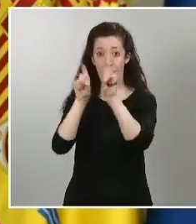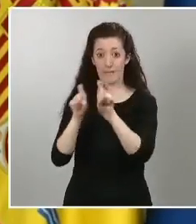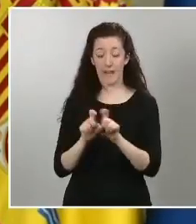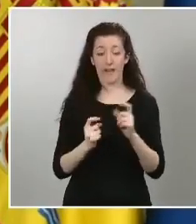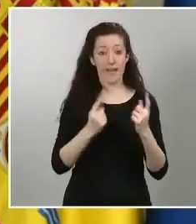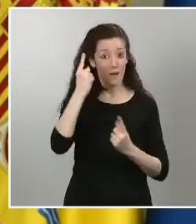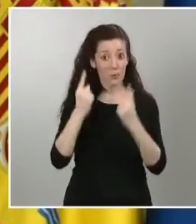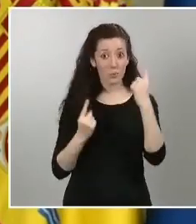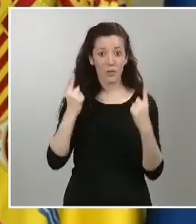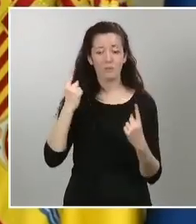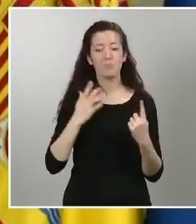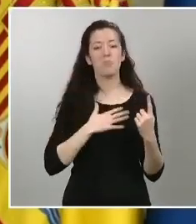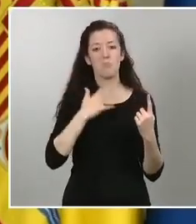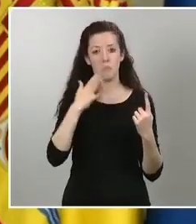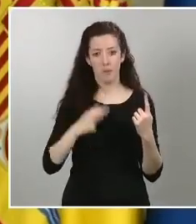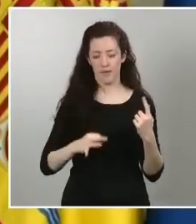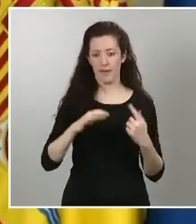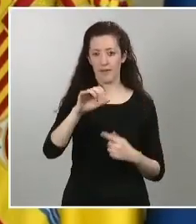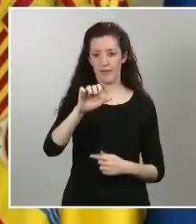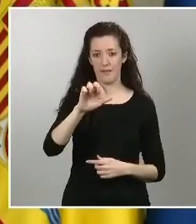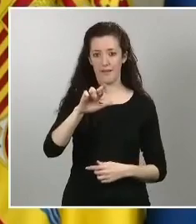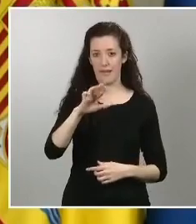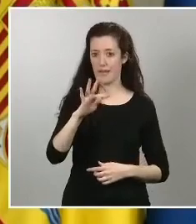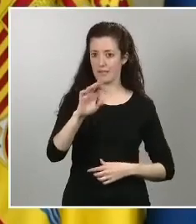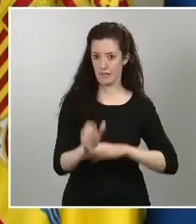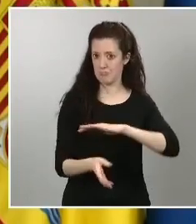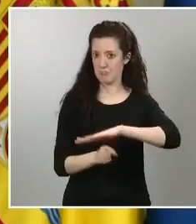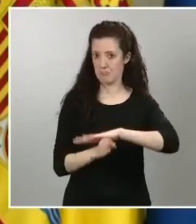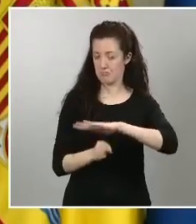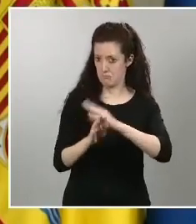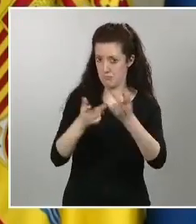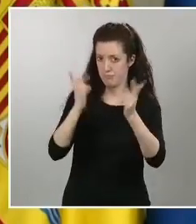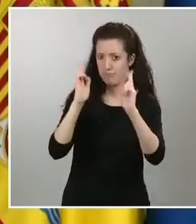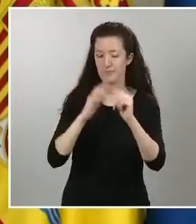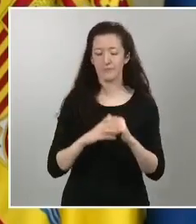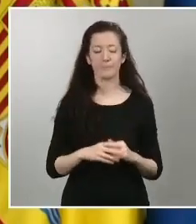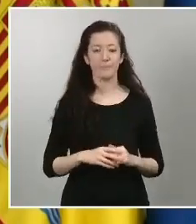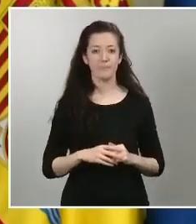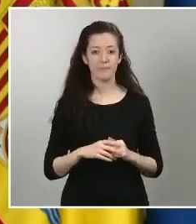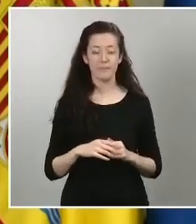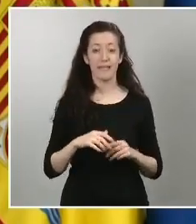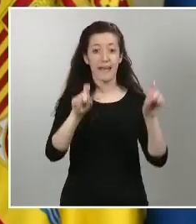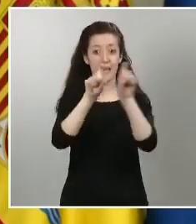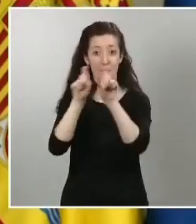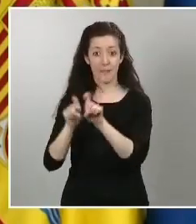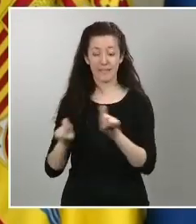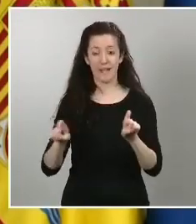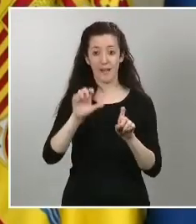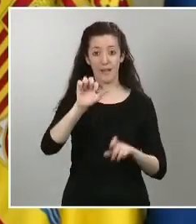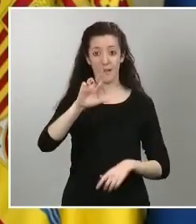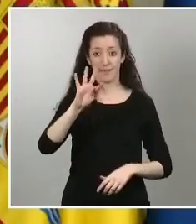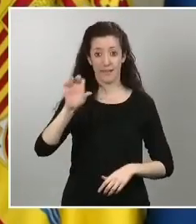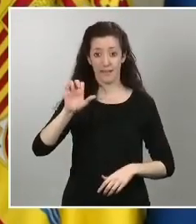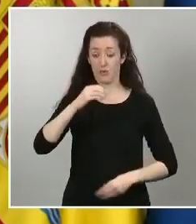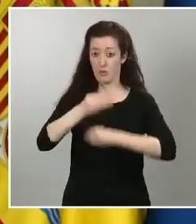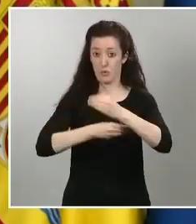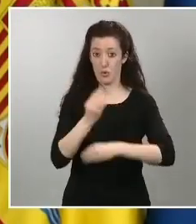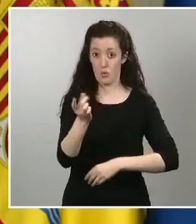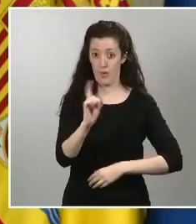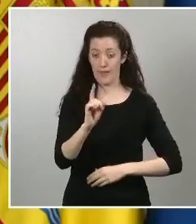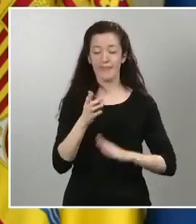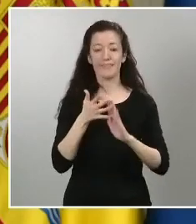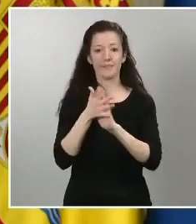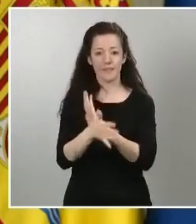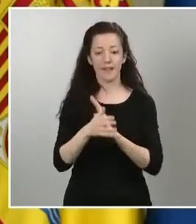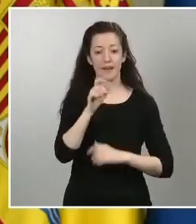y en segundo lugar las empresas que no formulen ERTE esto es todos los trabajadores y las trabajadoras desde mañana